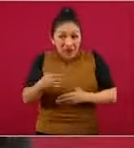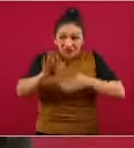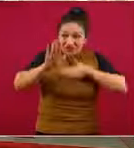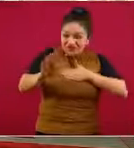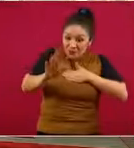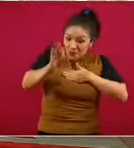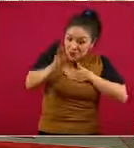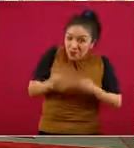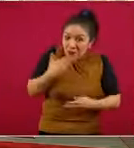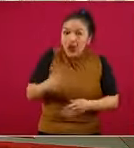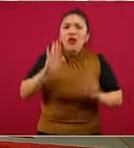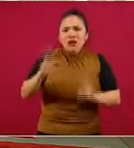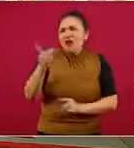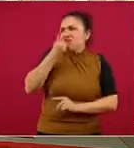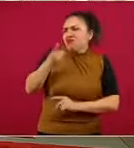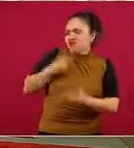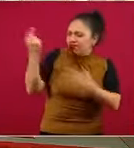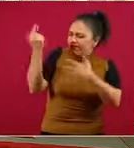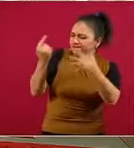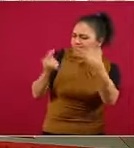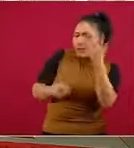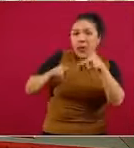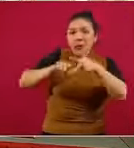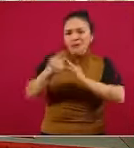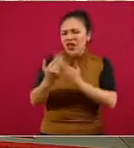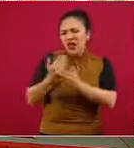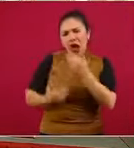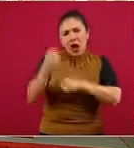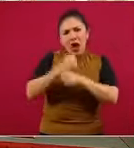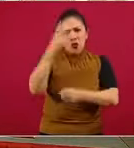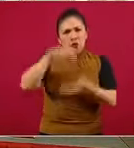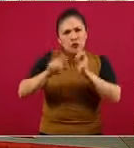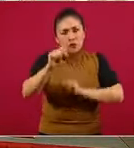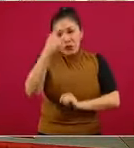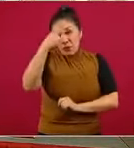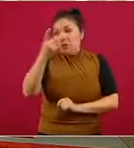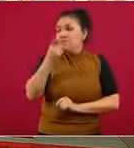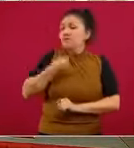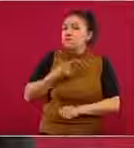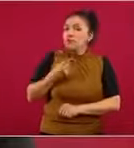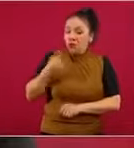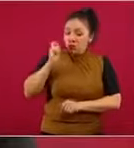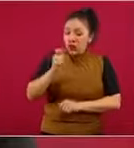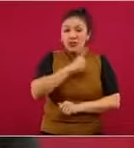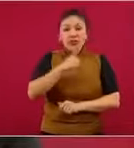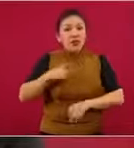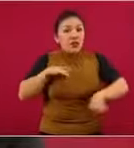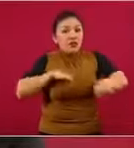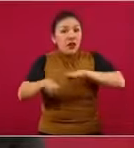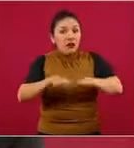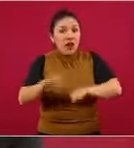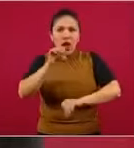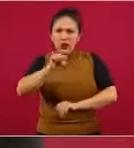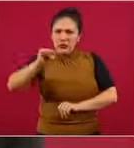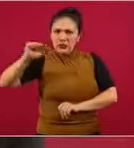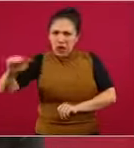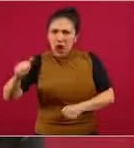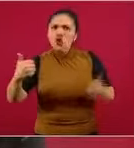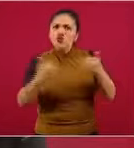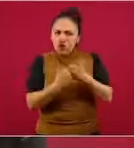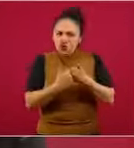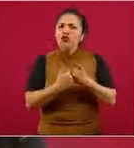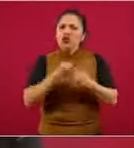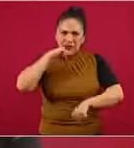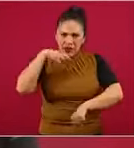nos instruyó al inicio de 2020 a que trabajáramos en el sector salud o la Secretaría de